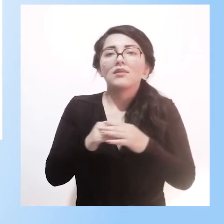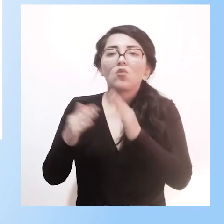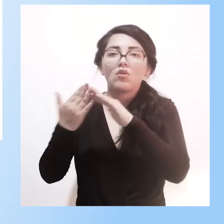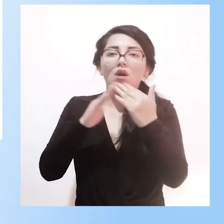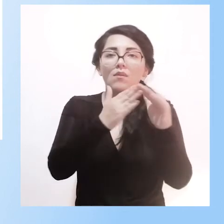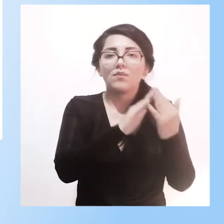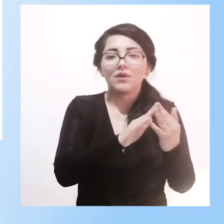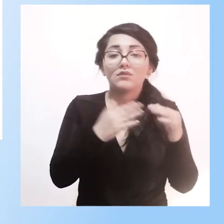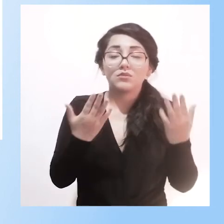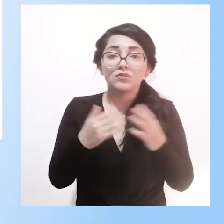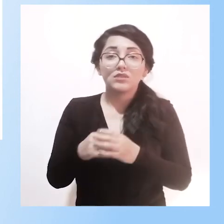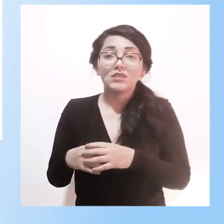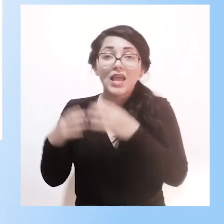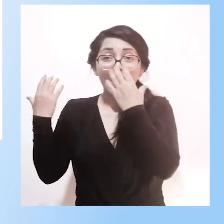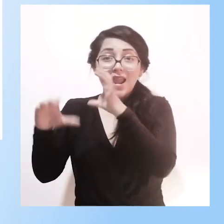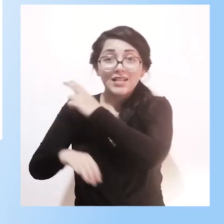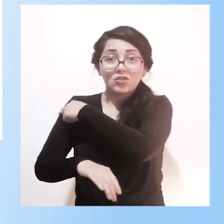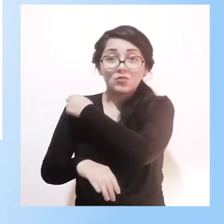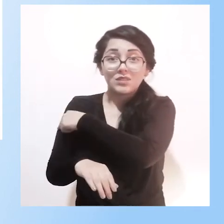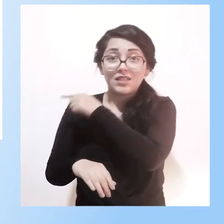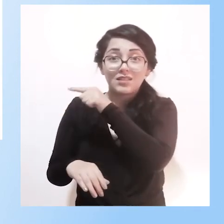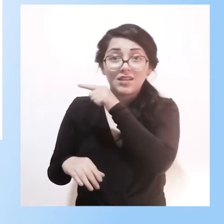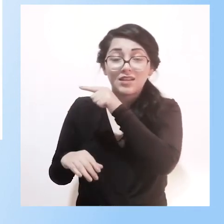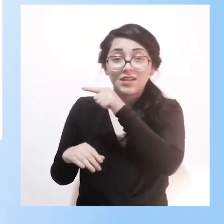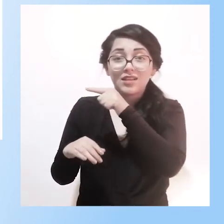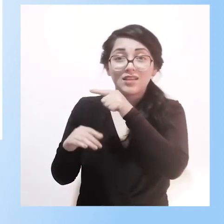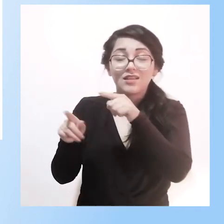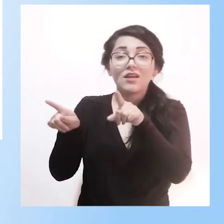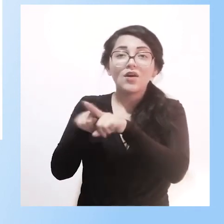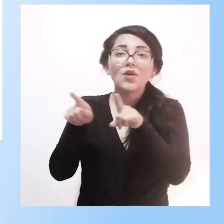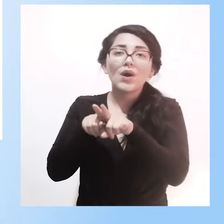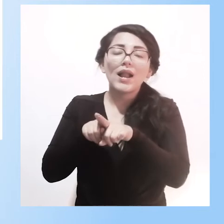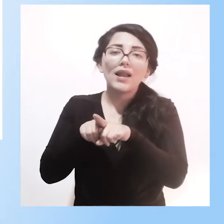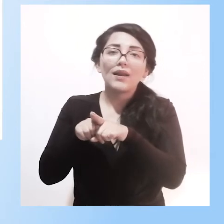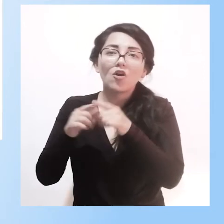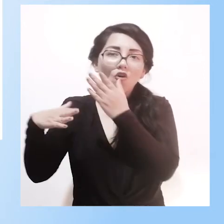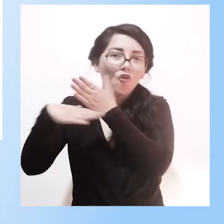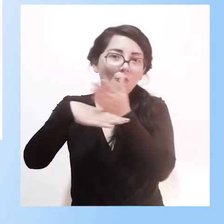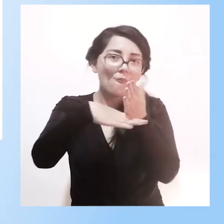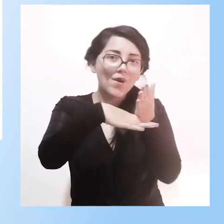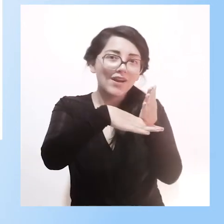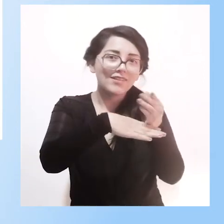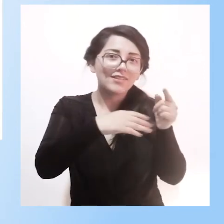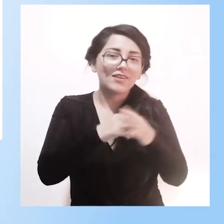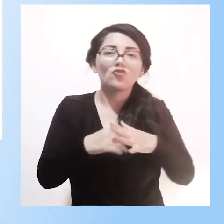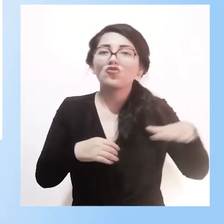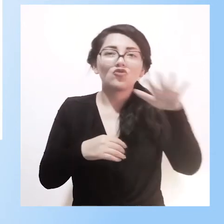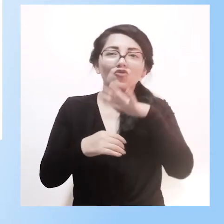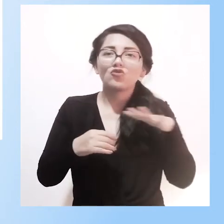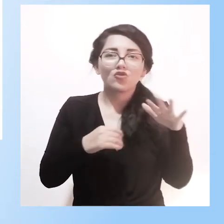en la clase hospitalaria trae un compartimiento, compartida con toda la comunidad.